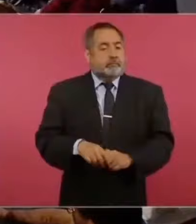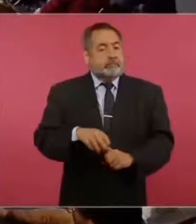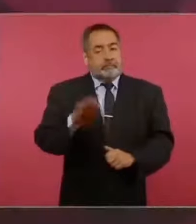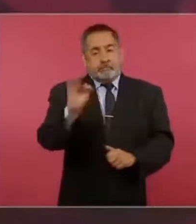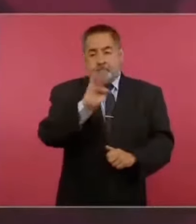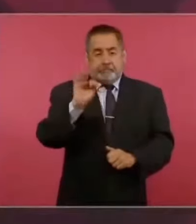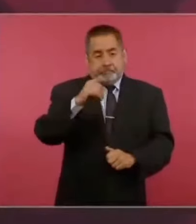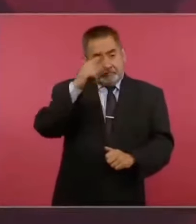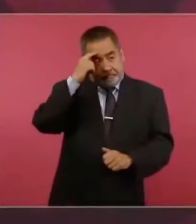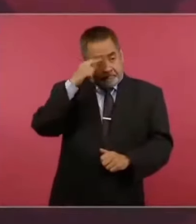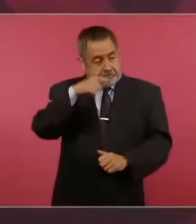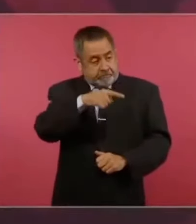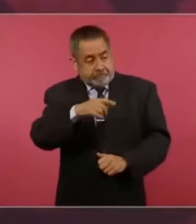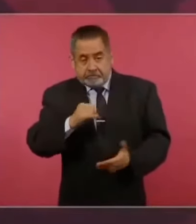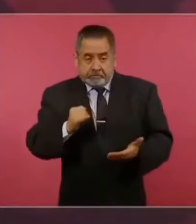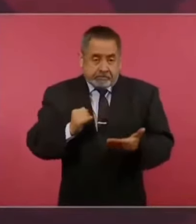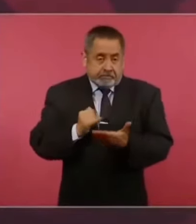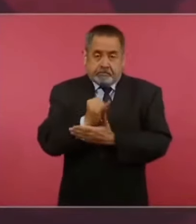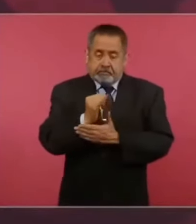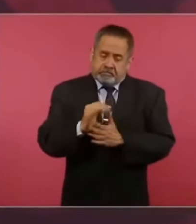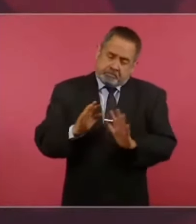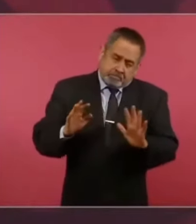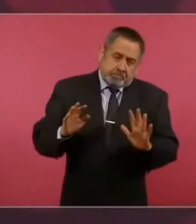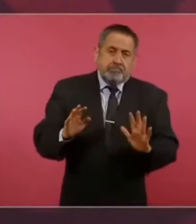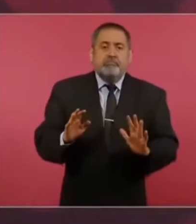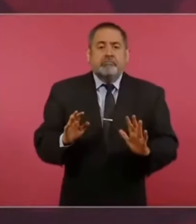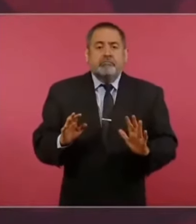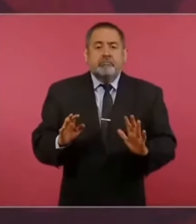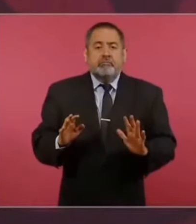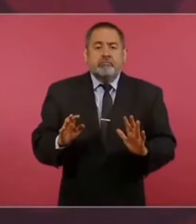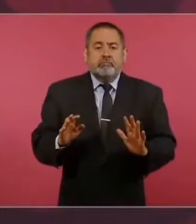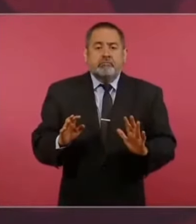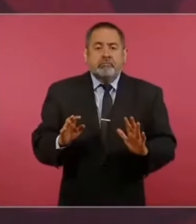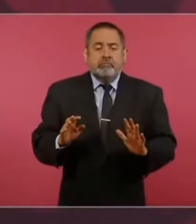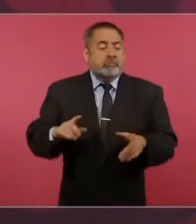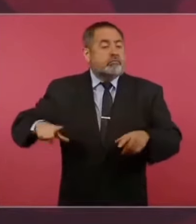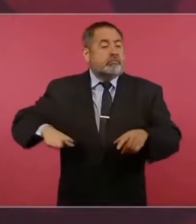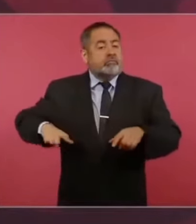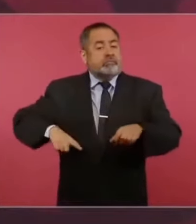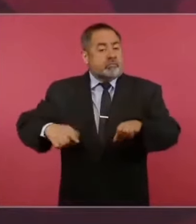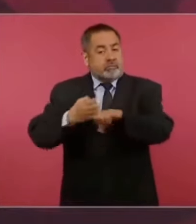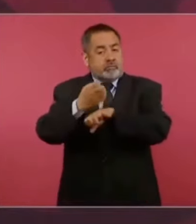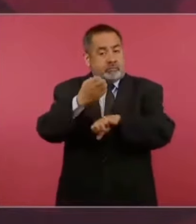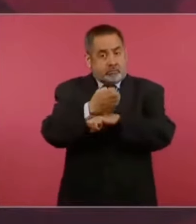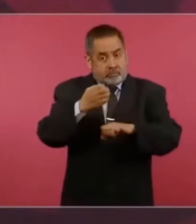desde el gobierno del estado, sí.